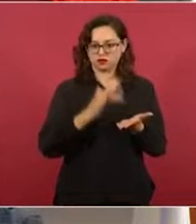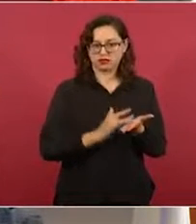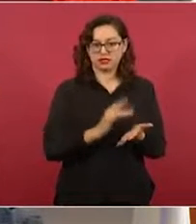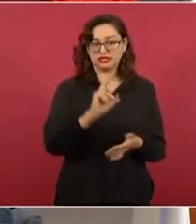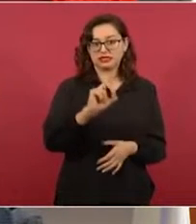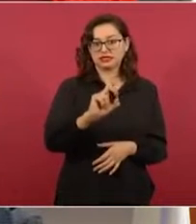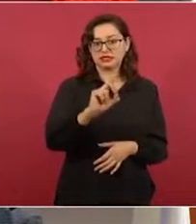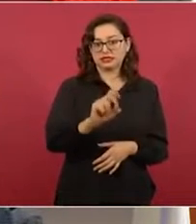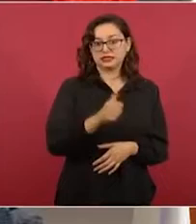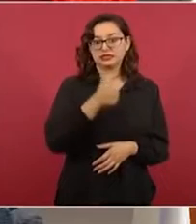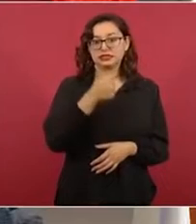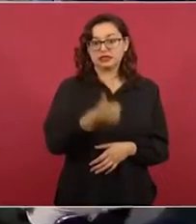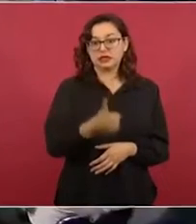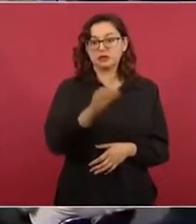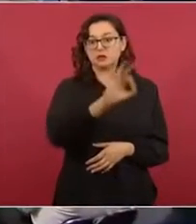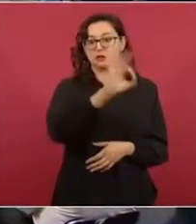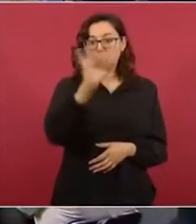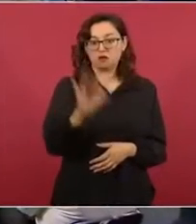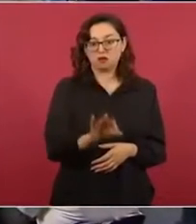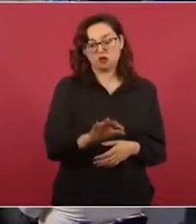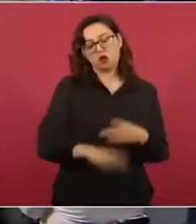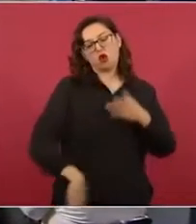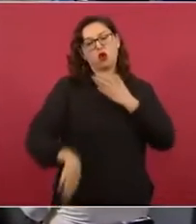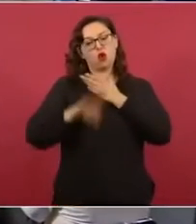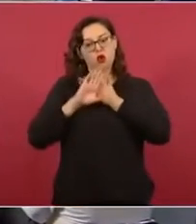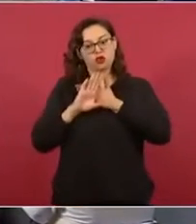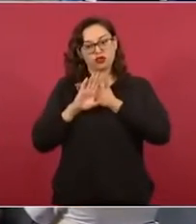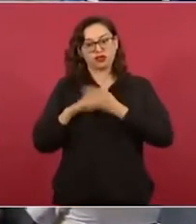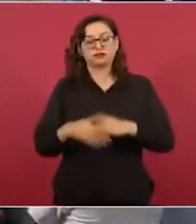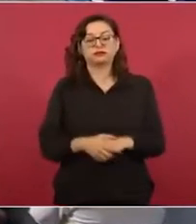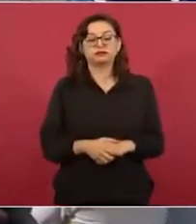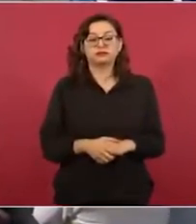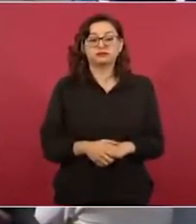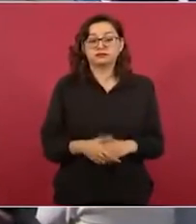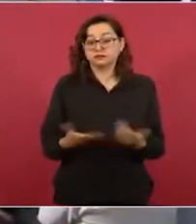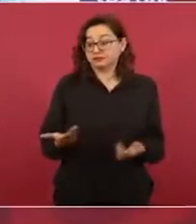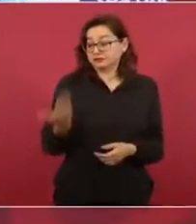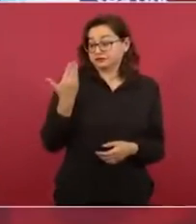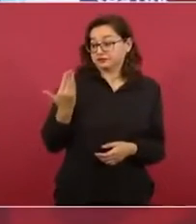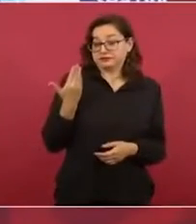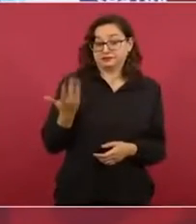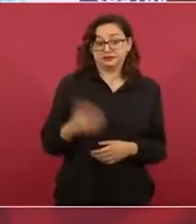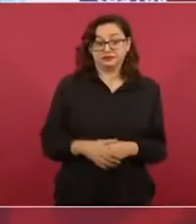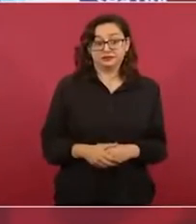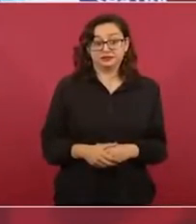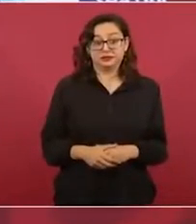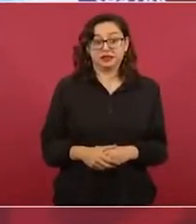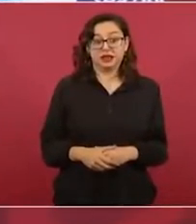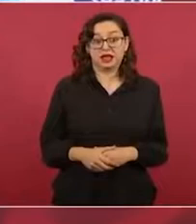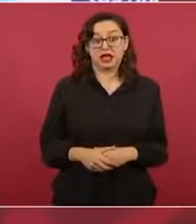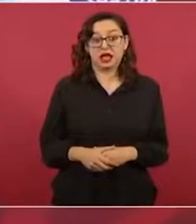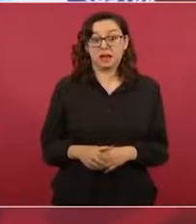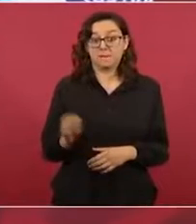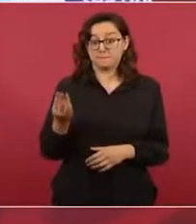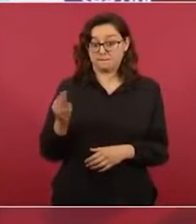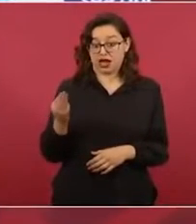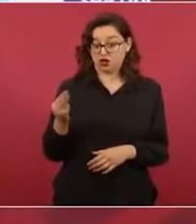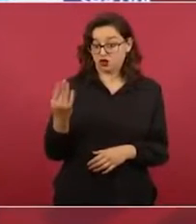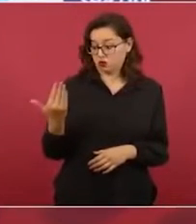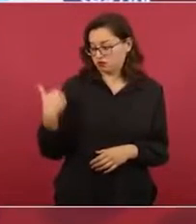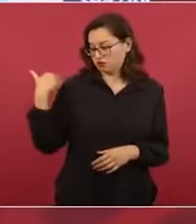Y ya subí, esto fue en diciembre y en mayo,